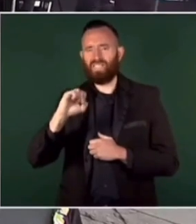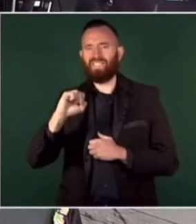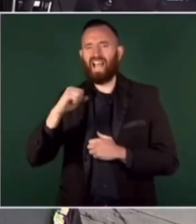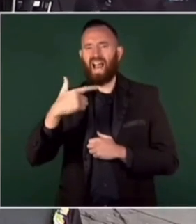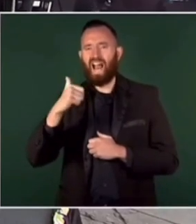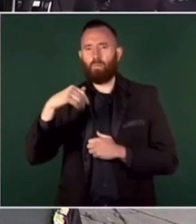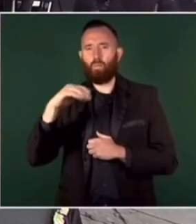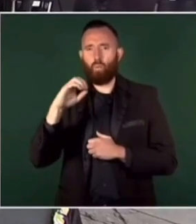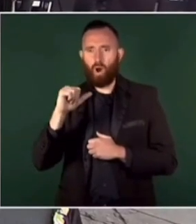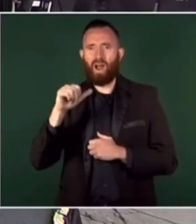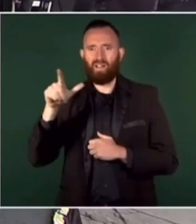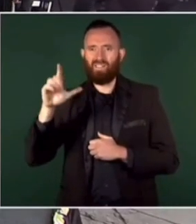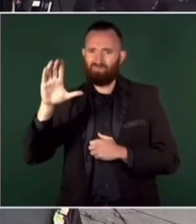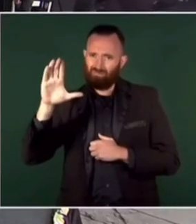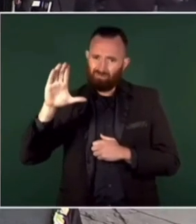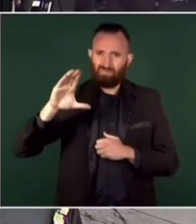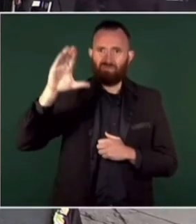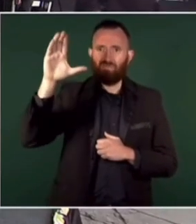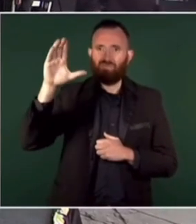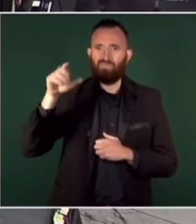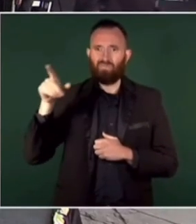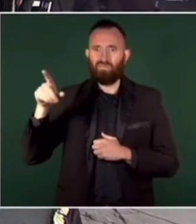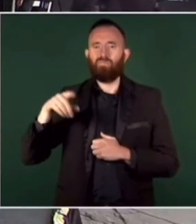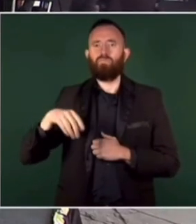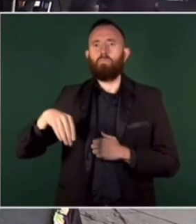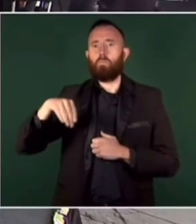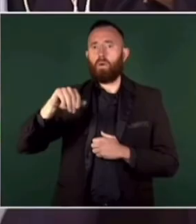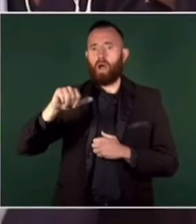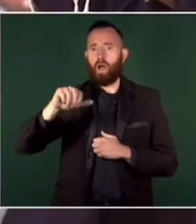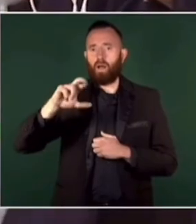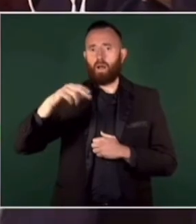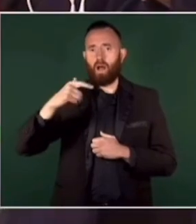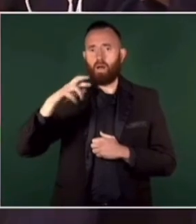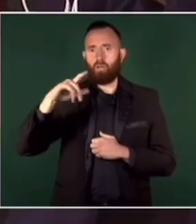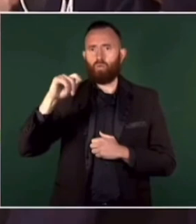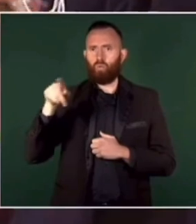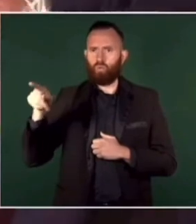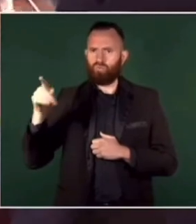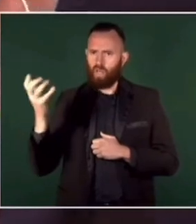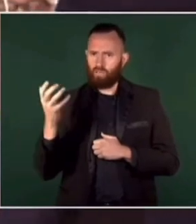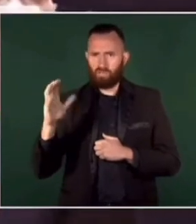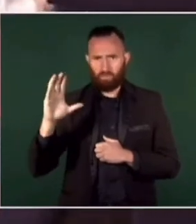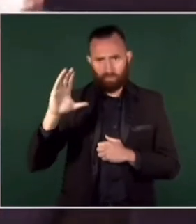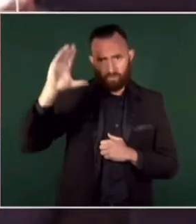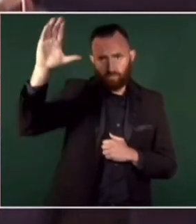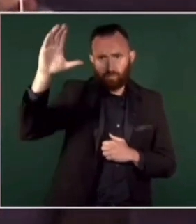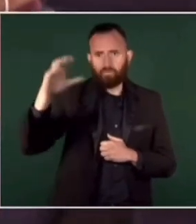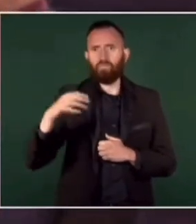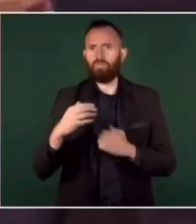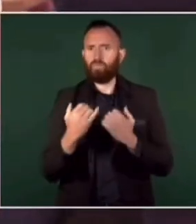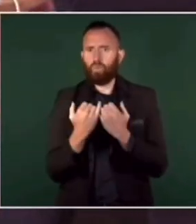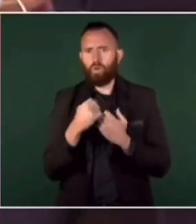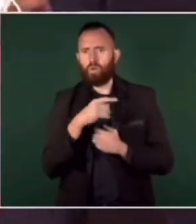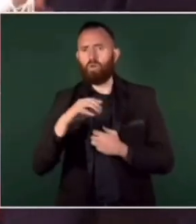Margarito Martínez Esquivel, presente. Lourdes Maldonado, presente.